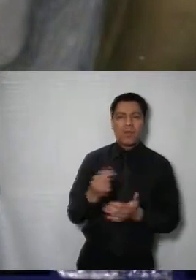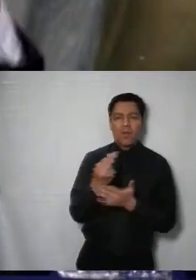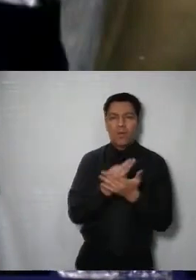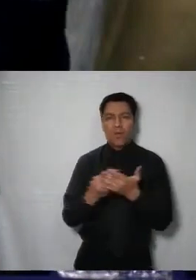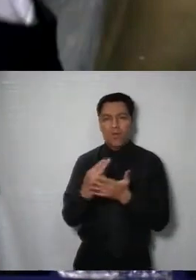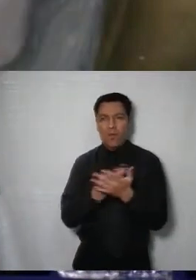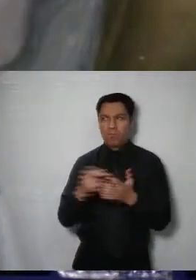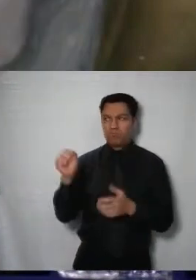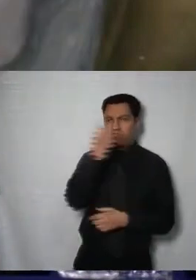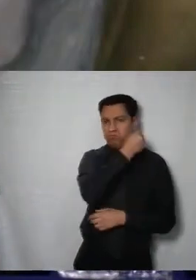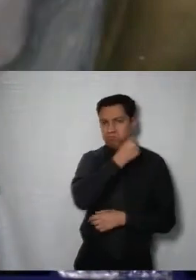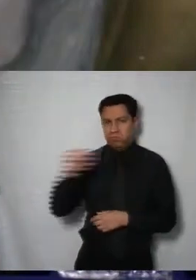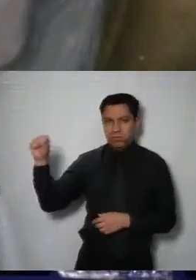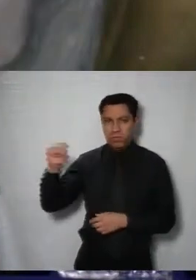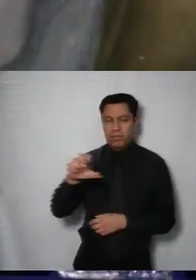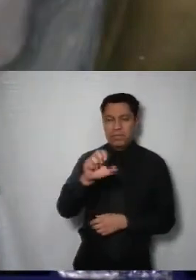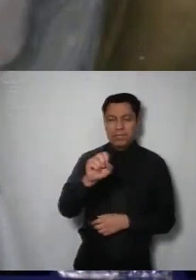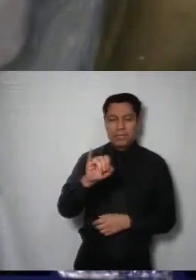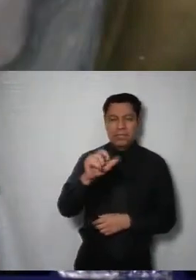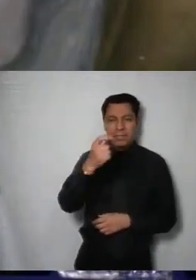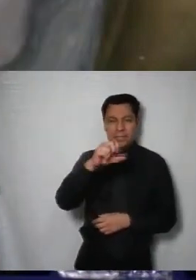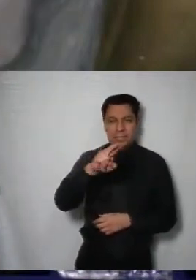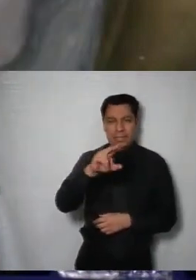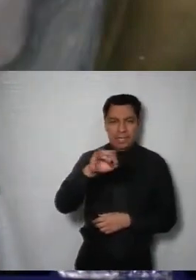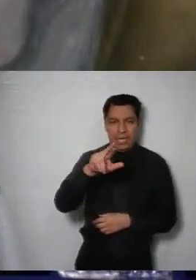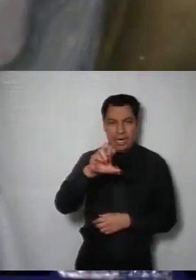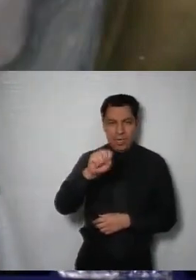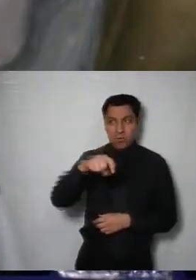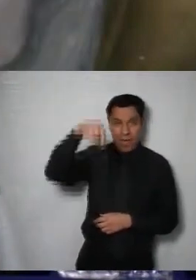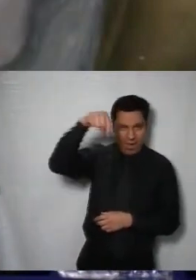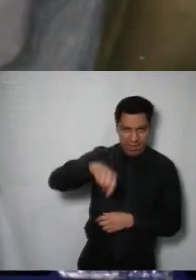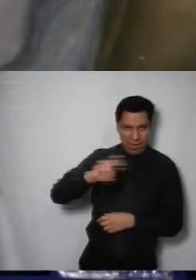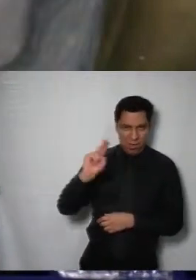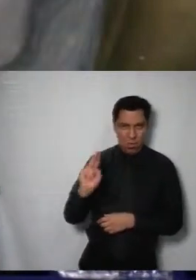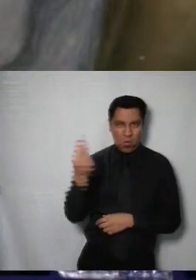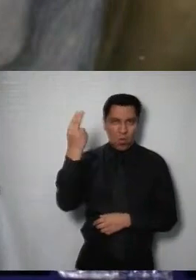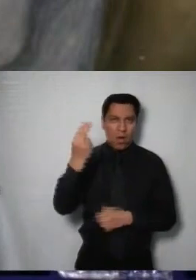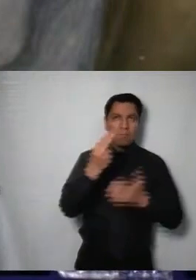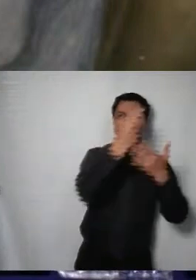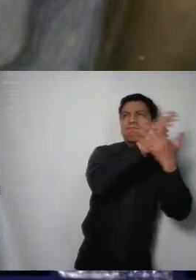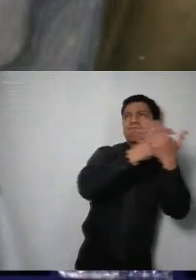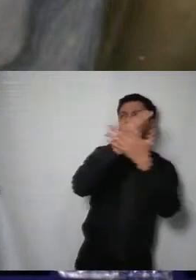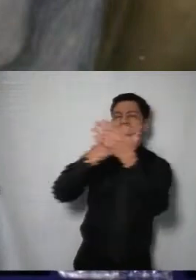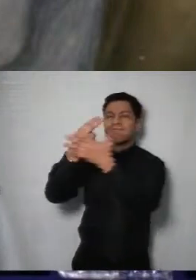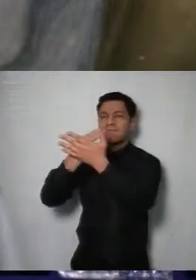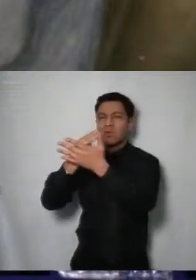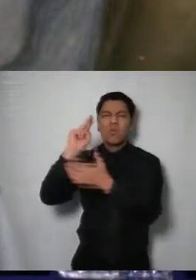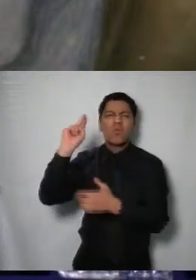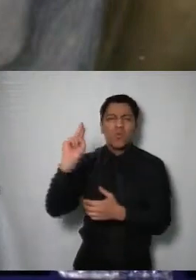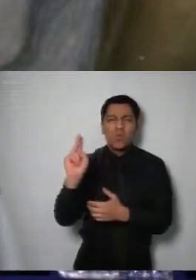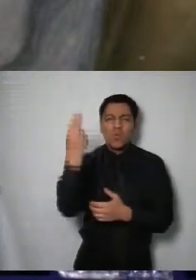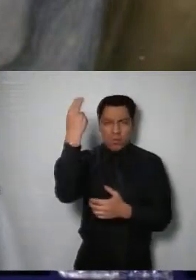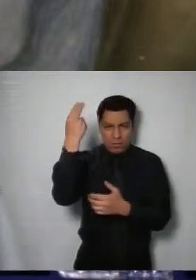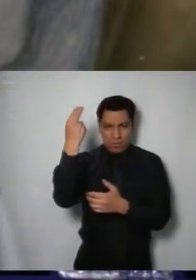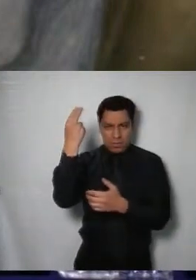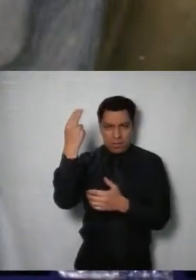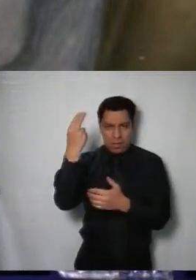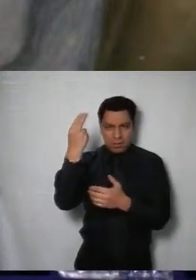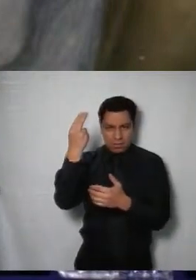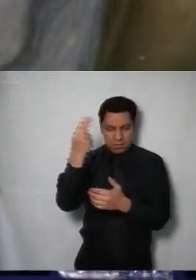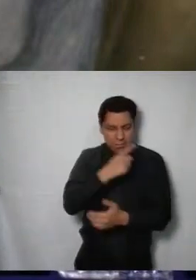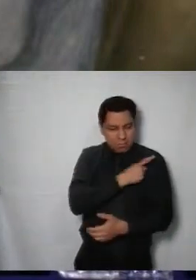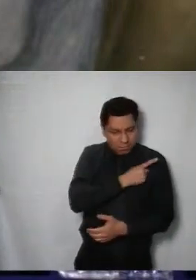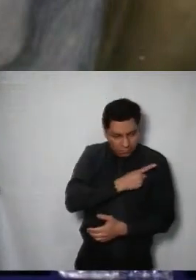tiene un mural precioso en el edificio de rectoría denominado la universidad al pueblo el pueblo a la